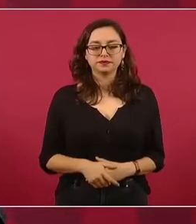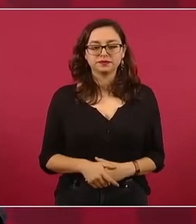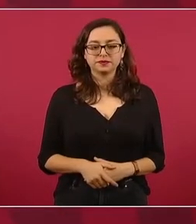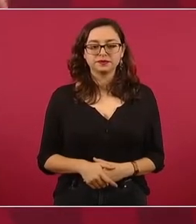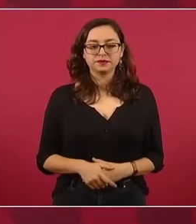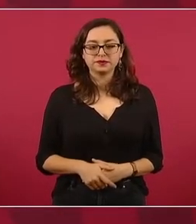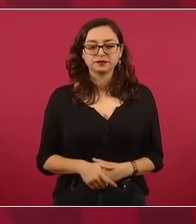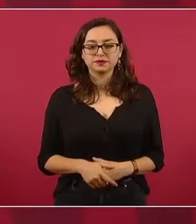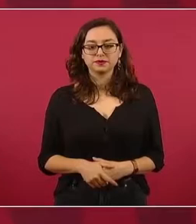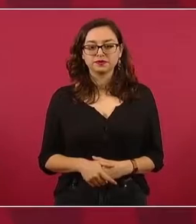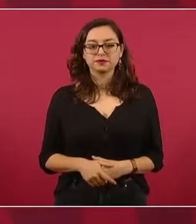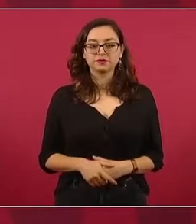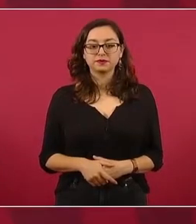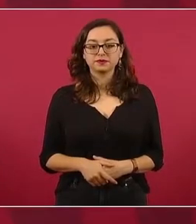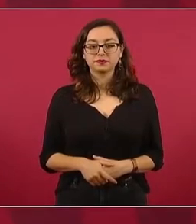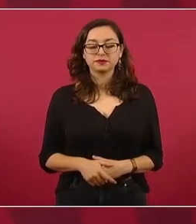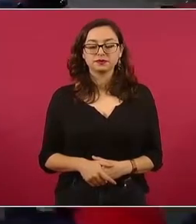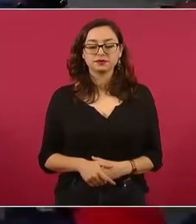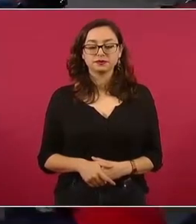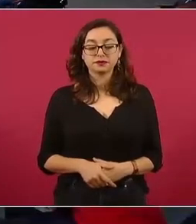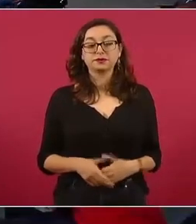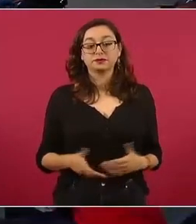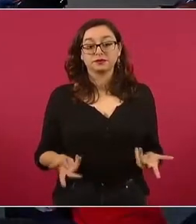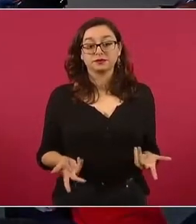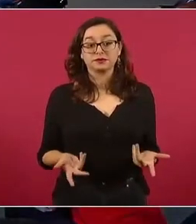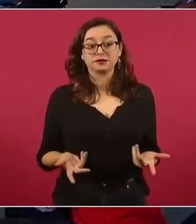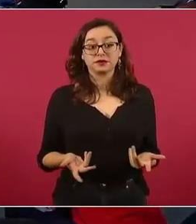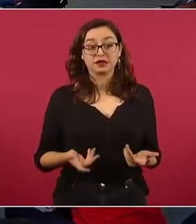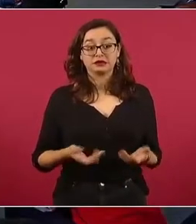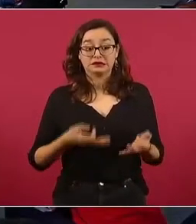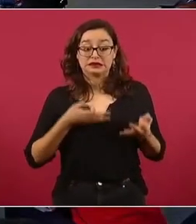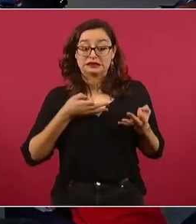Entonces, sólo teniendo ideales,